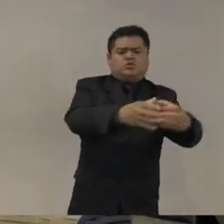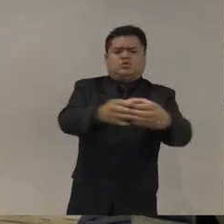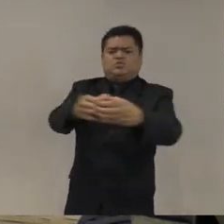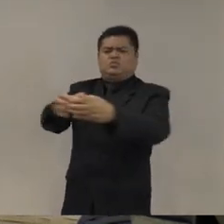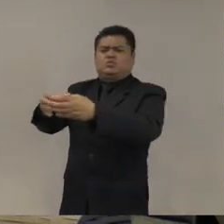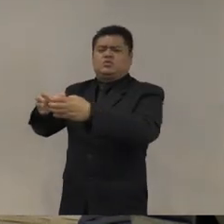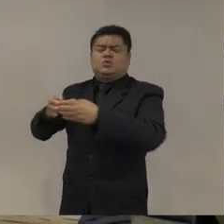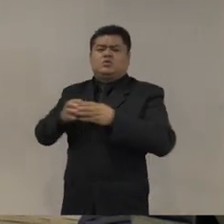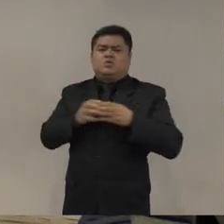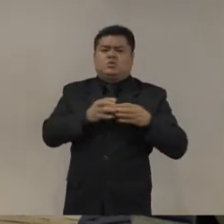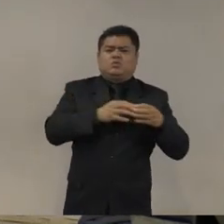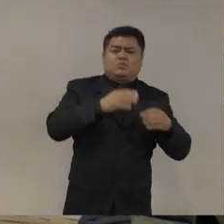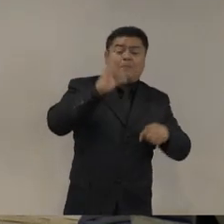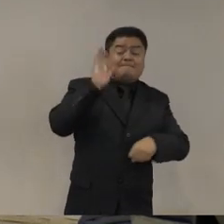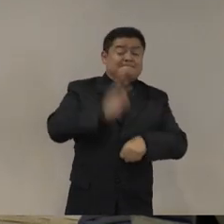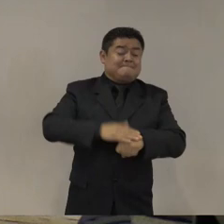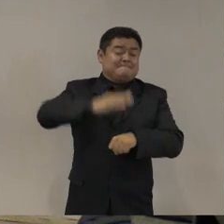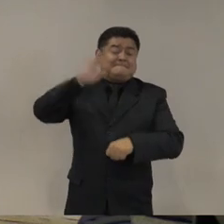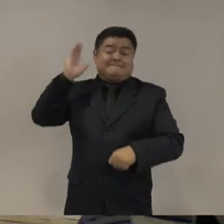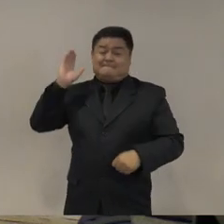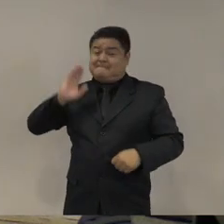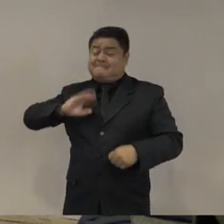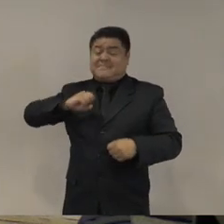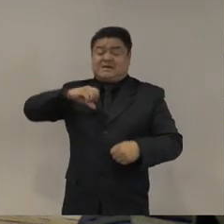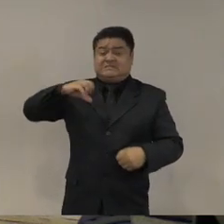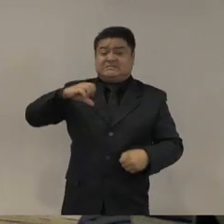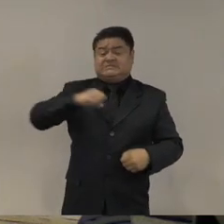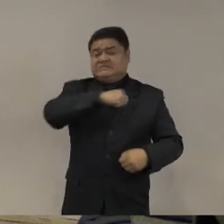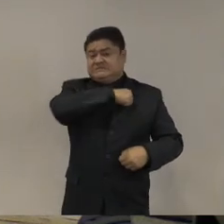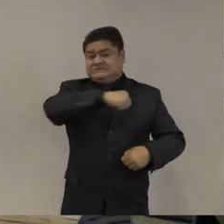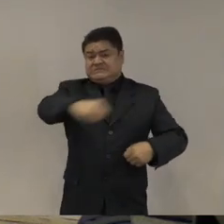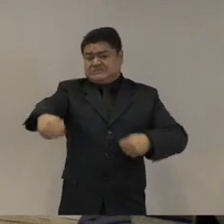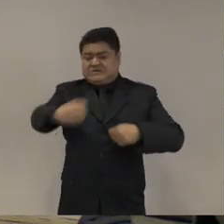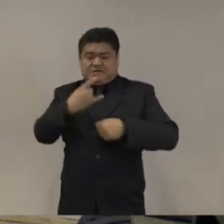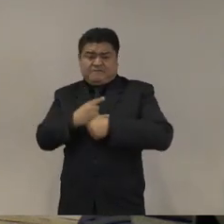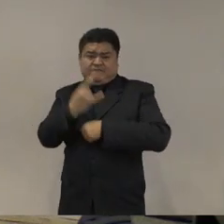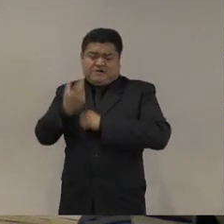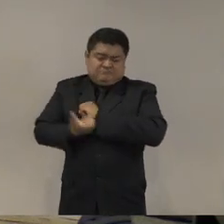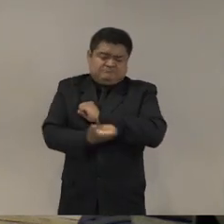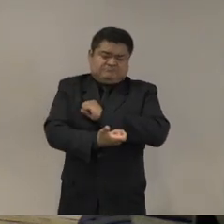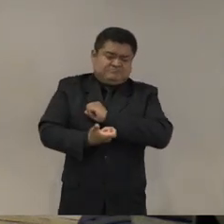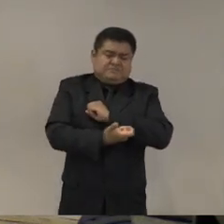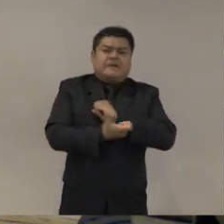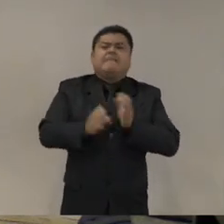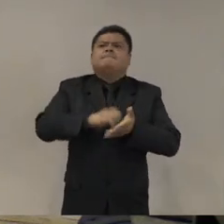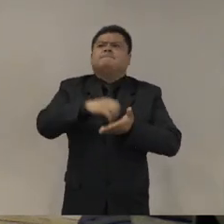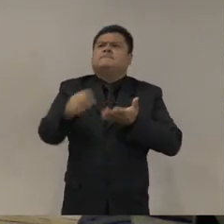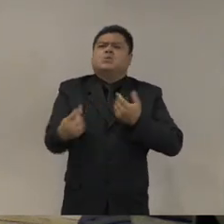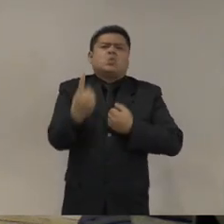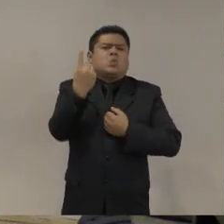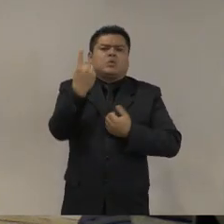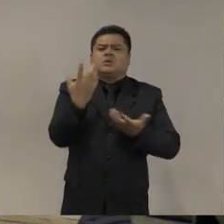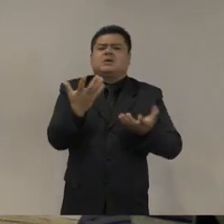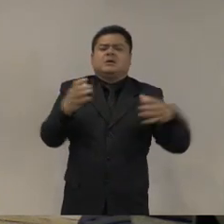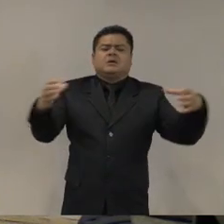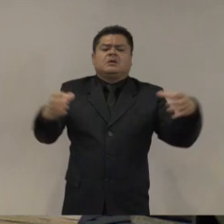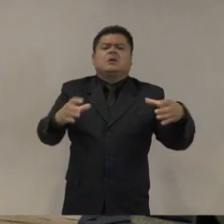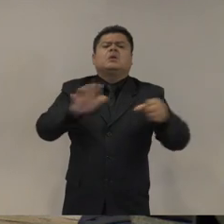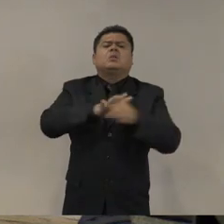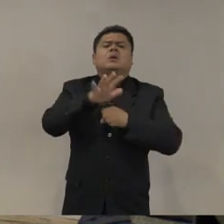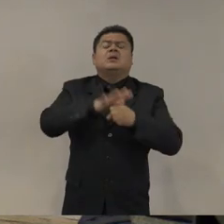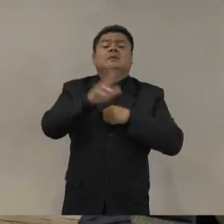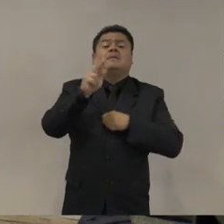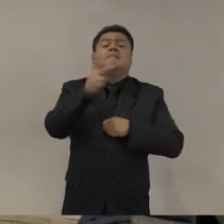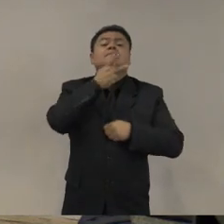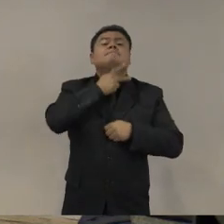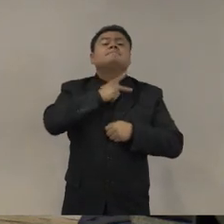en Pemex. Todos están ahí involucrados, desde el funcionario de primer nivel, hasta los operadores en los ductos,